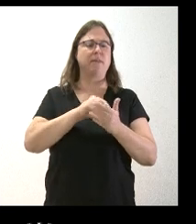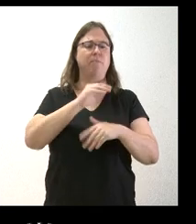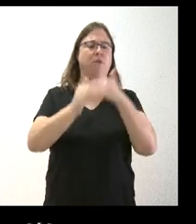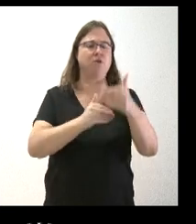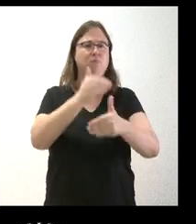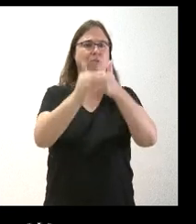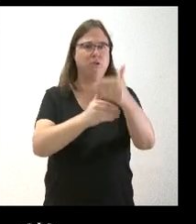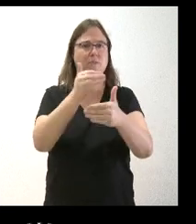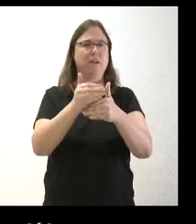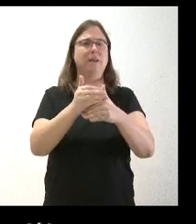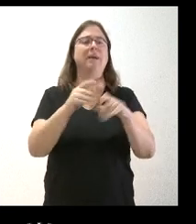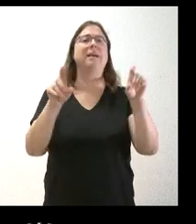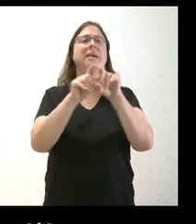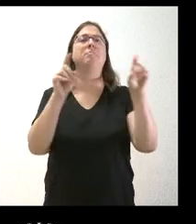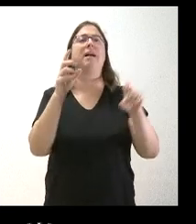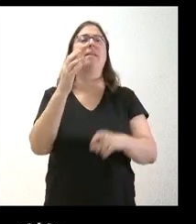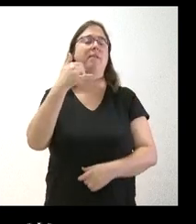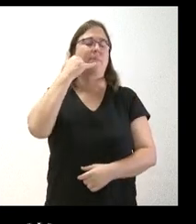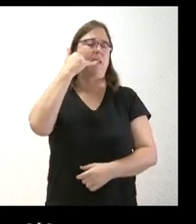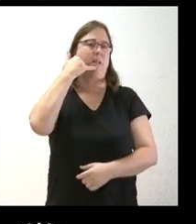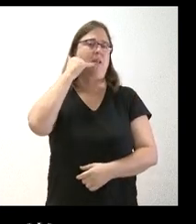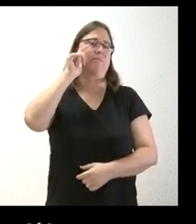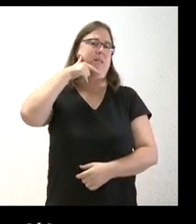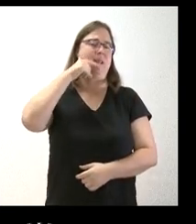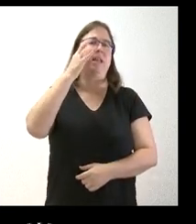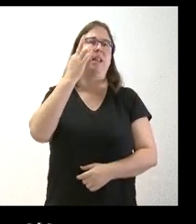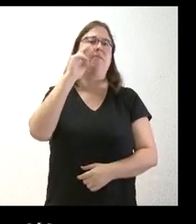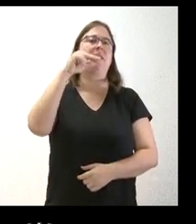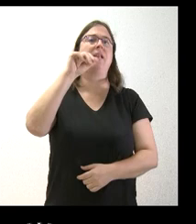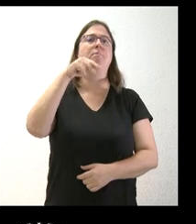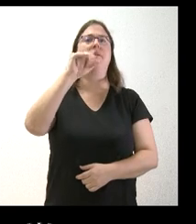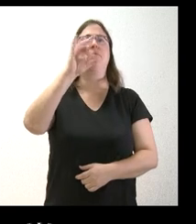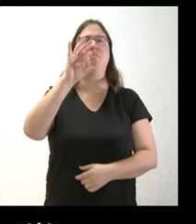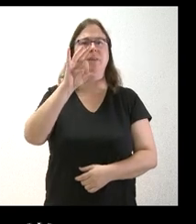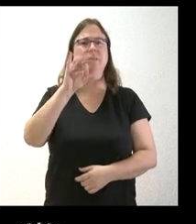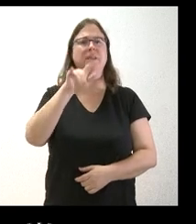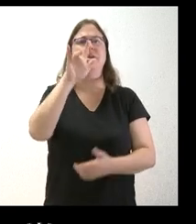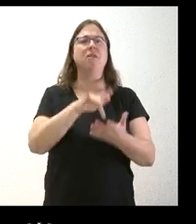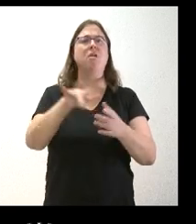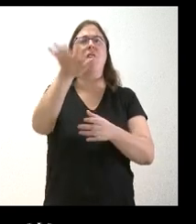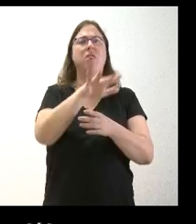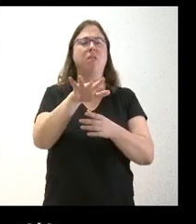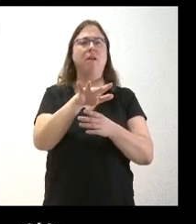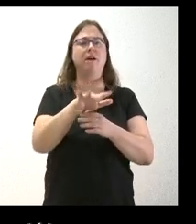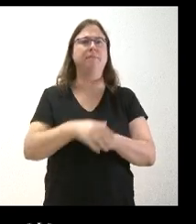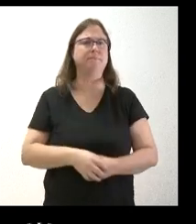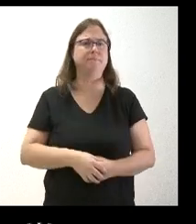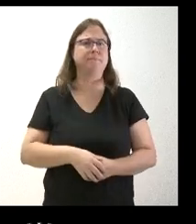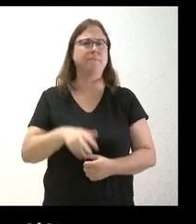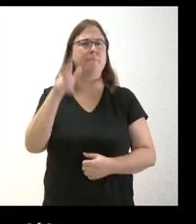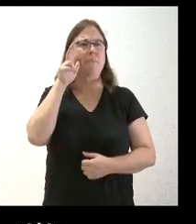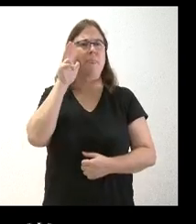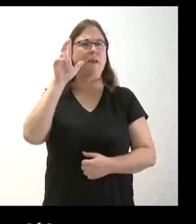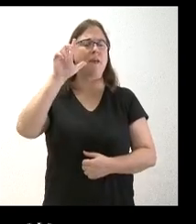compañía de telemarketing, teleperformance, en la acelerada Roldán y en la factoría de palas eólicas de LM en